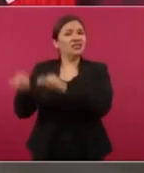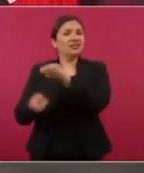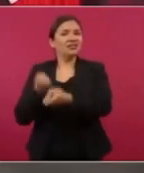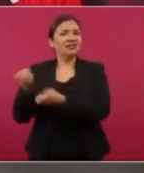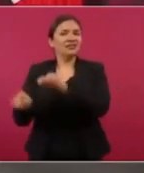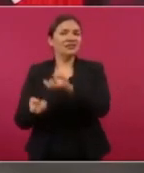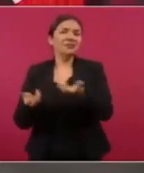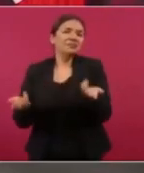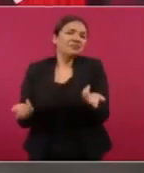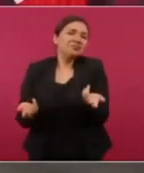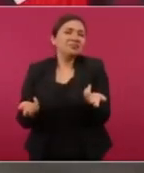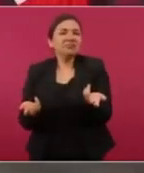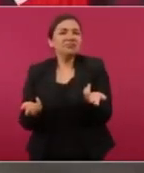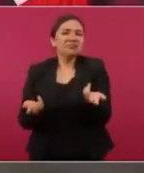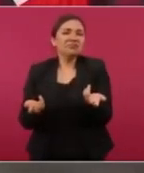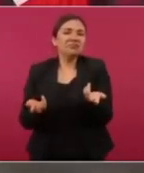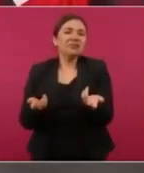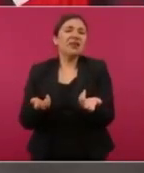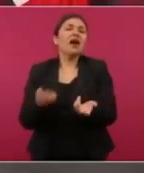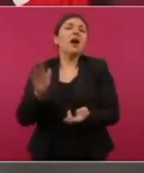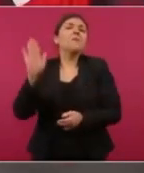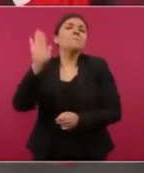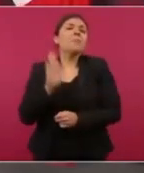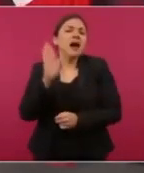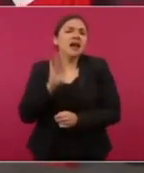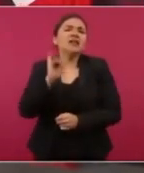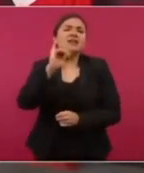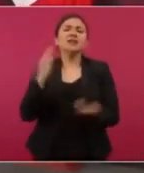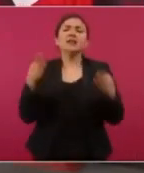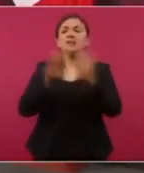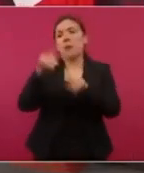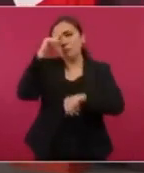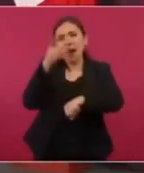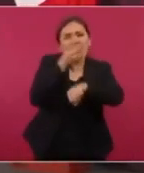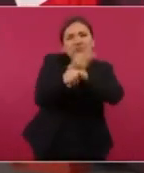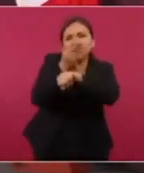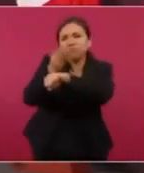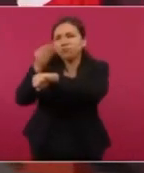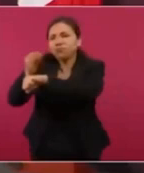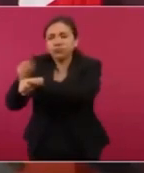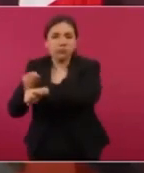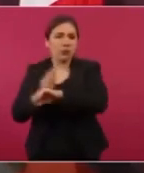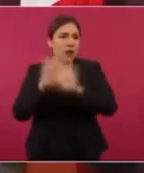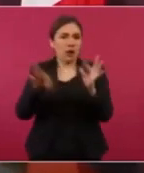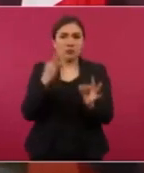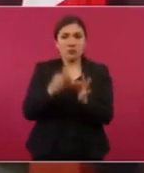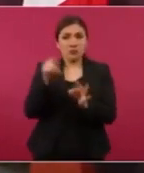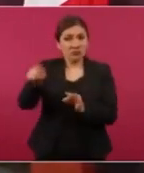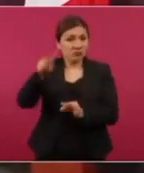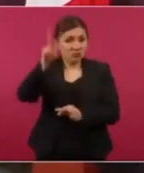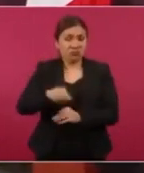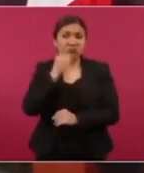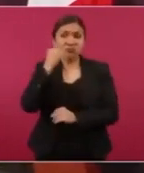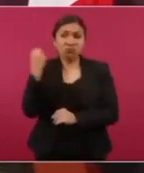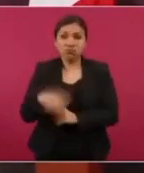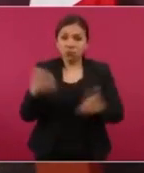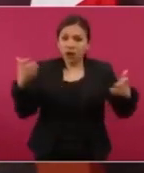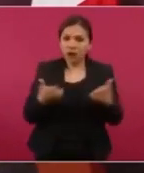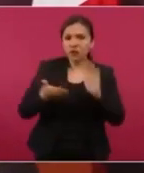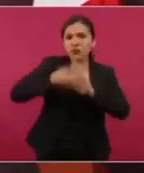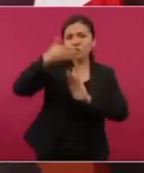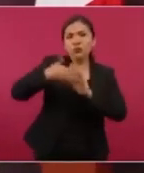Seguramente estaban terminando de darle mantenimiento, pero es una gran obra. Pero van